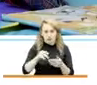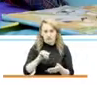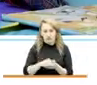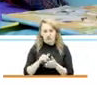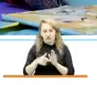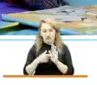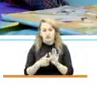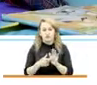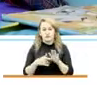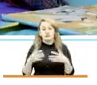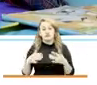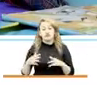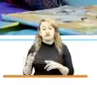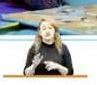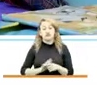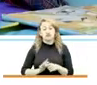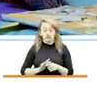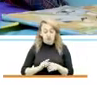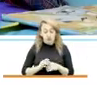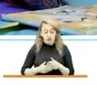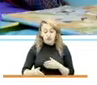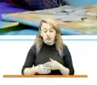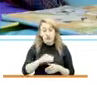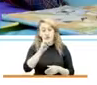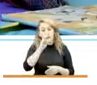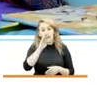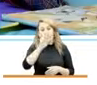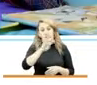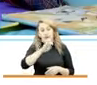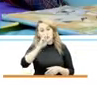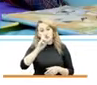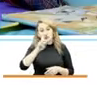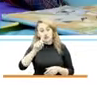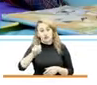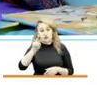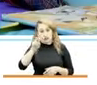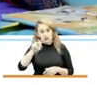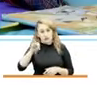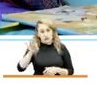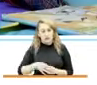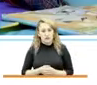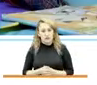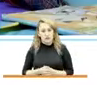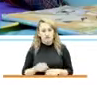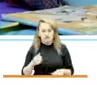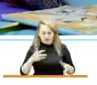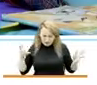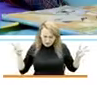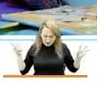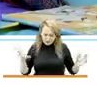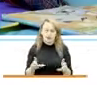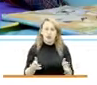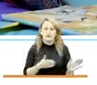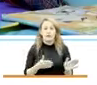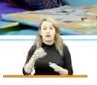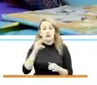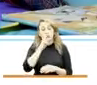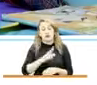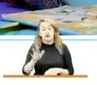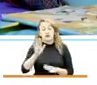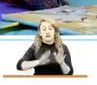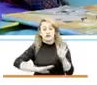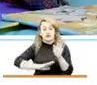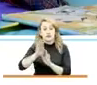Tuvimos una ejecución del 98,7% y logramos contribuir a nuestro Plan Nacional de Desarrollo